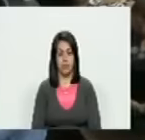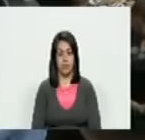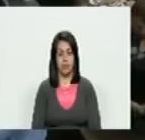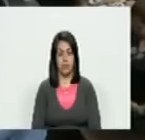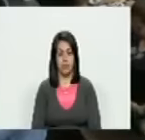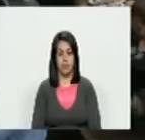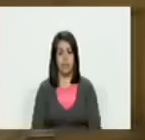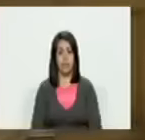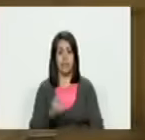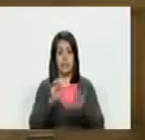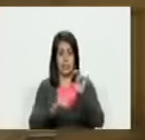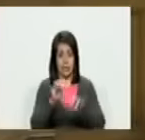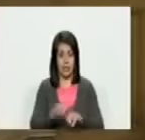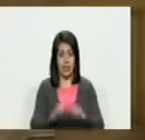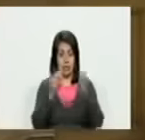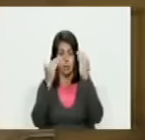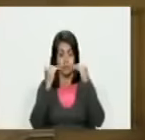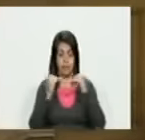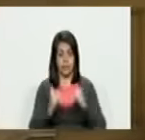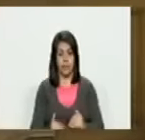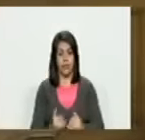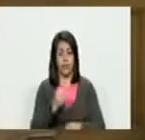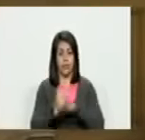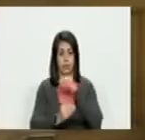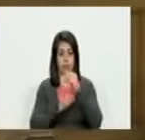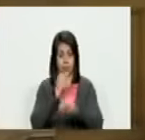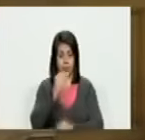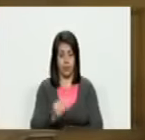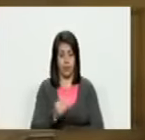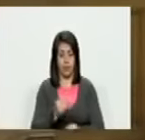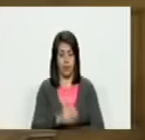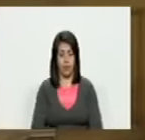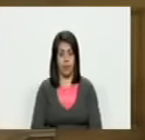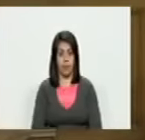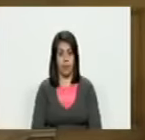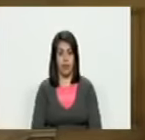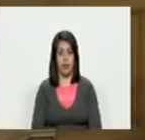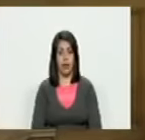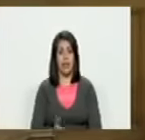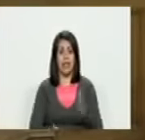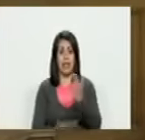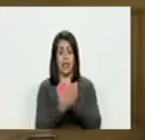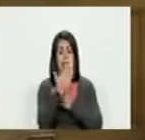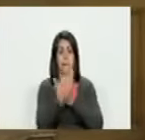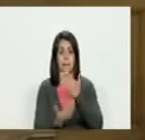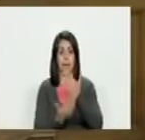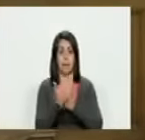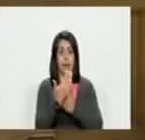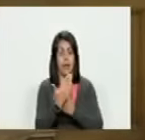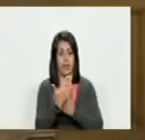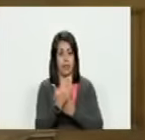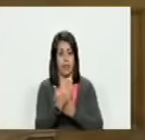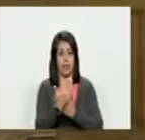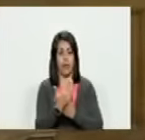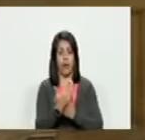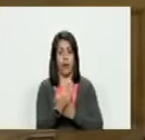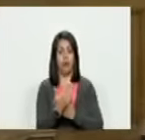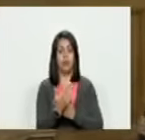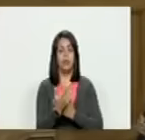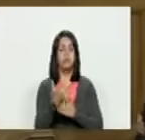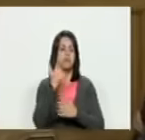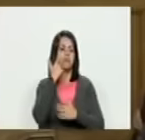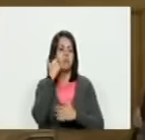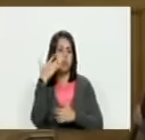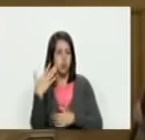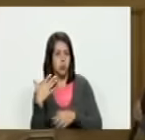ciudadana secretaria sírvase imprimir pero no solamente de la manera usual